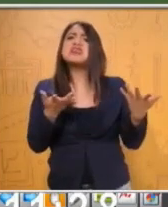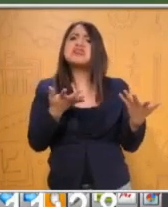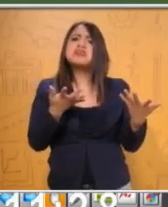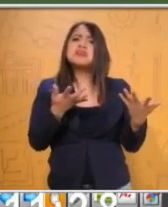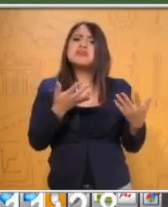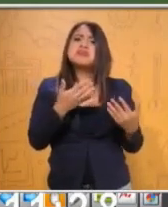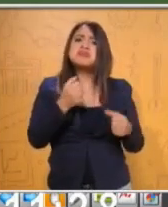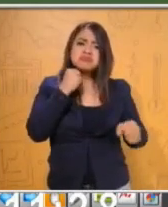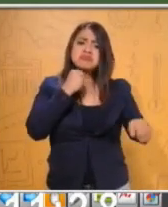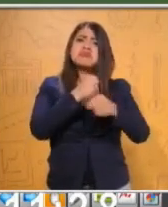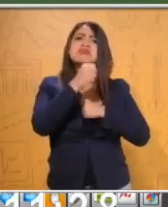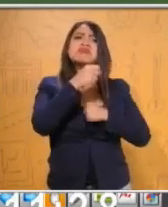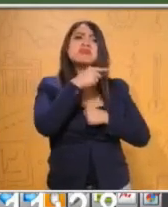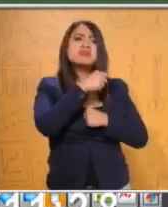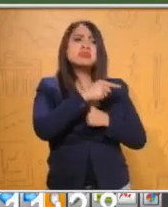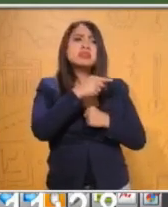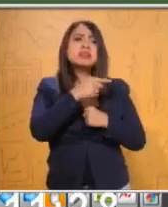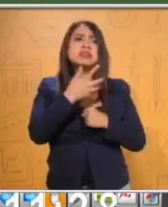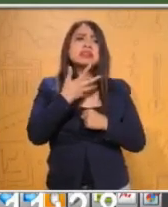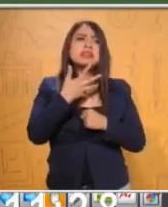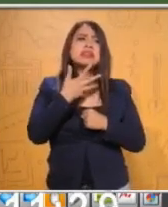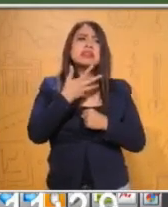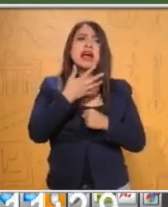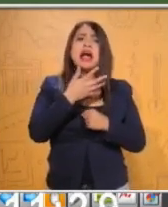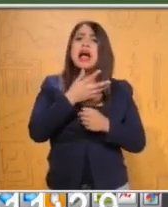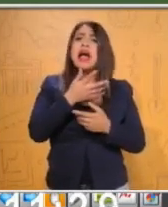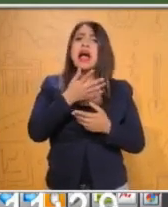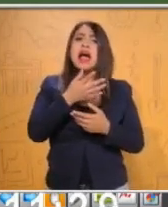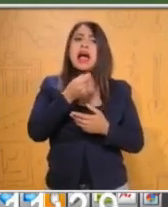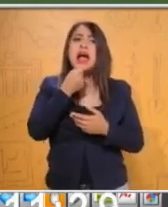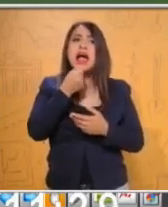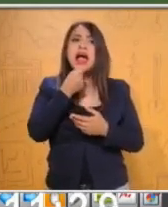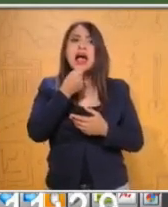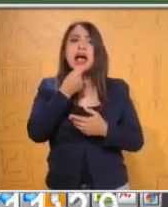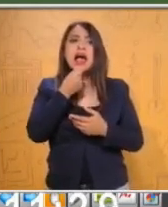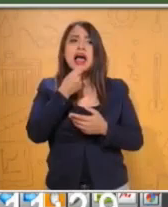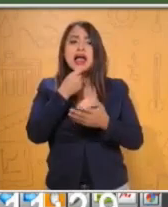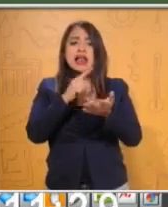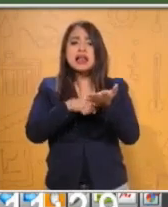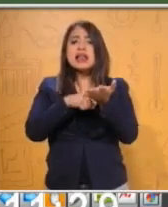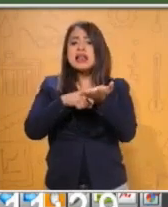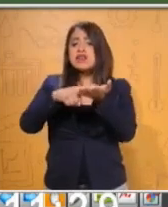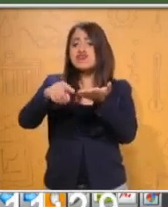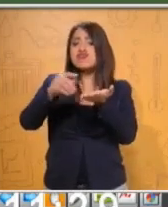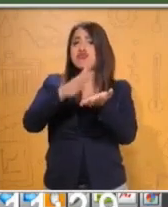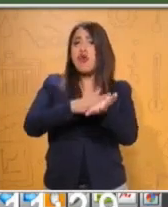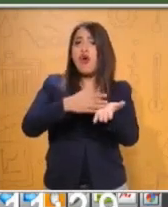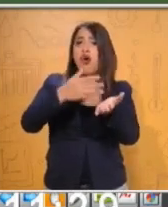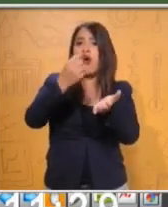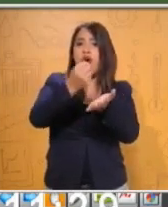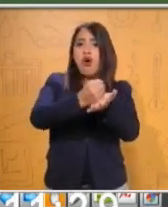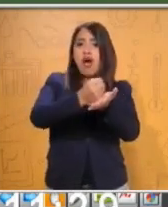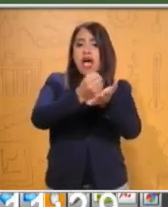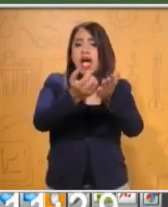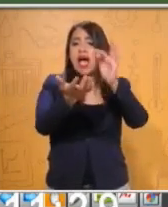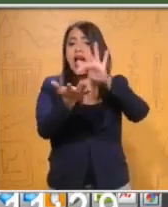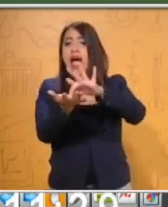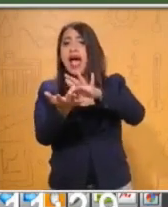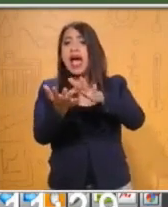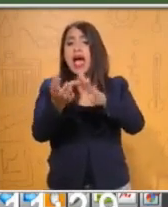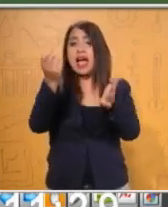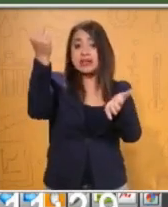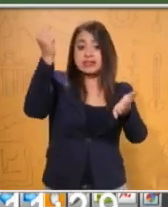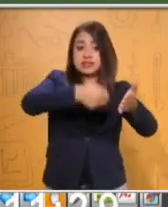Porque en las palmas de las manos del niño había huellas de clavos y también había huellas de clavos en sus pies.